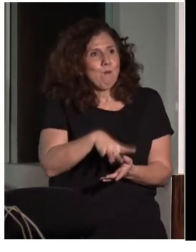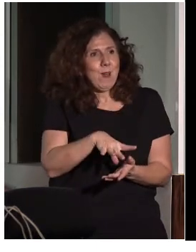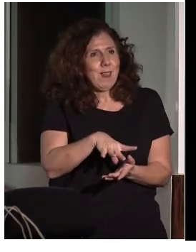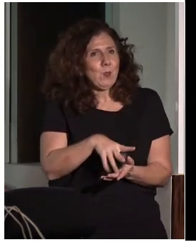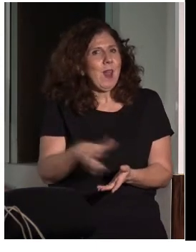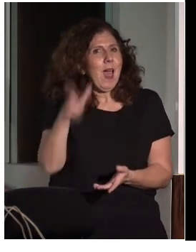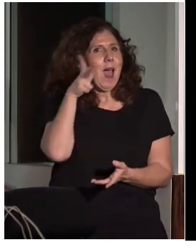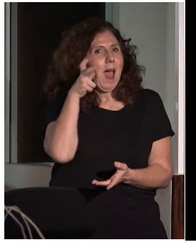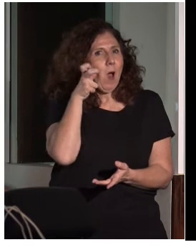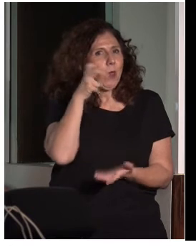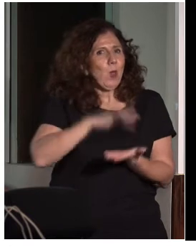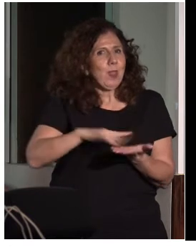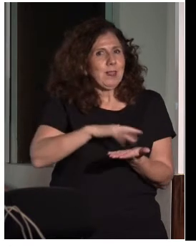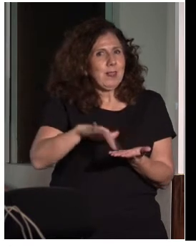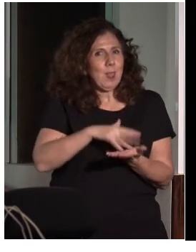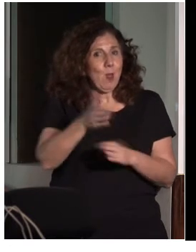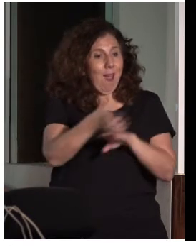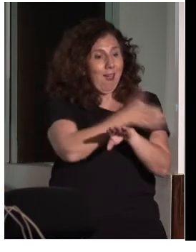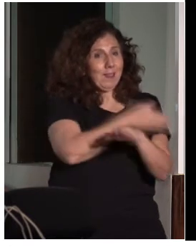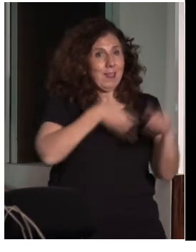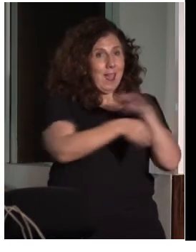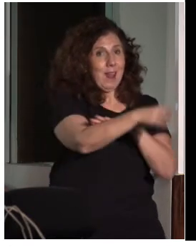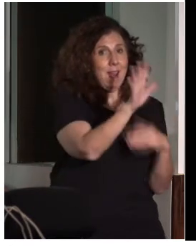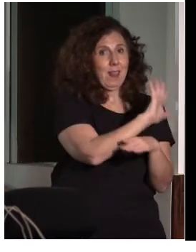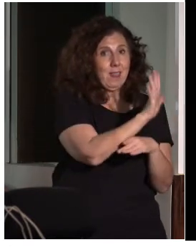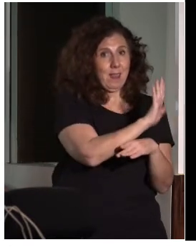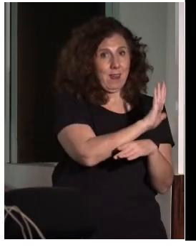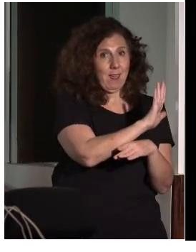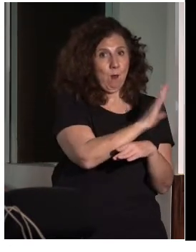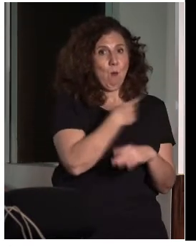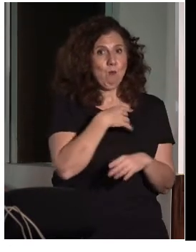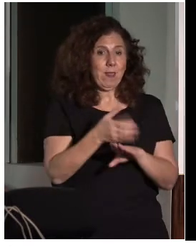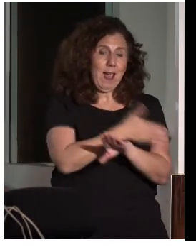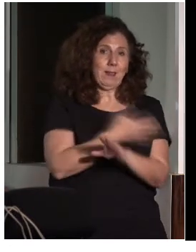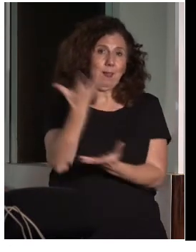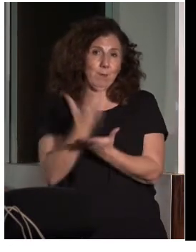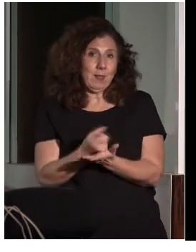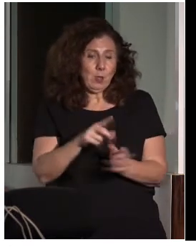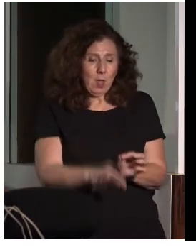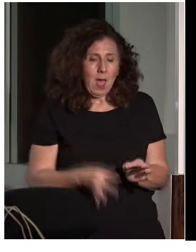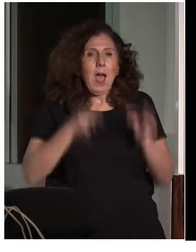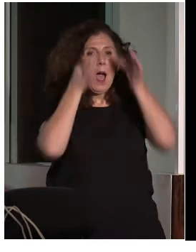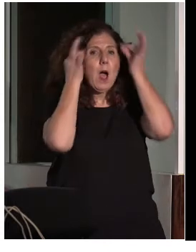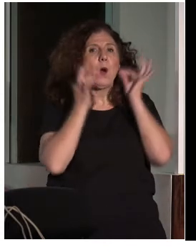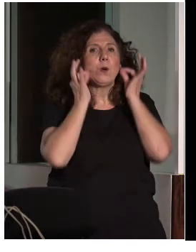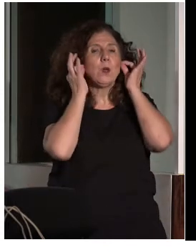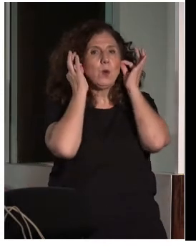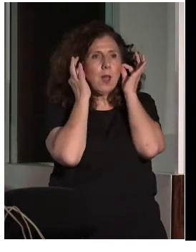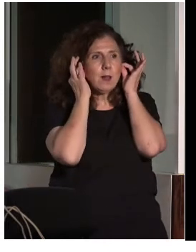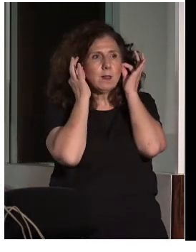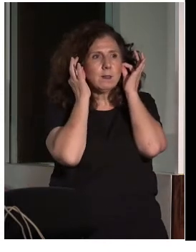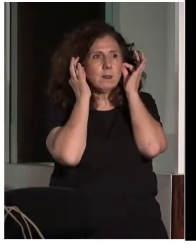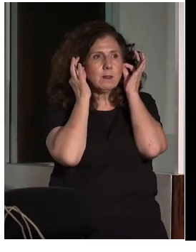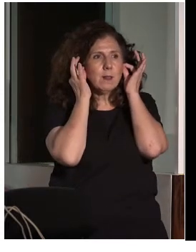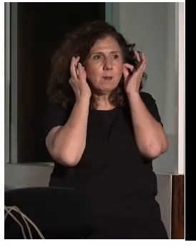antes de llegar al cine. Con lo cual, con tus auriculares de tu propio móvil, escuchas la audiodescripción